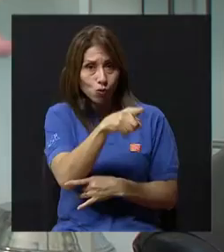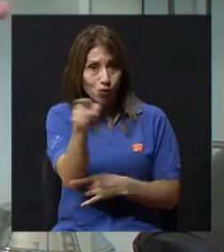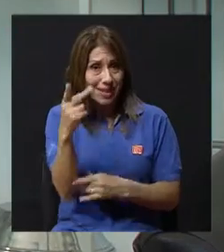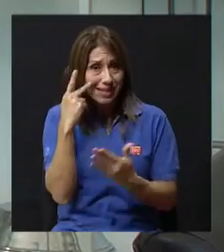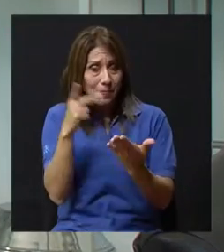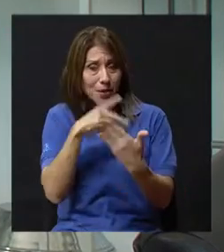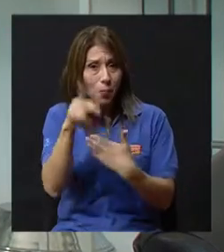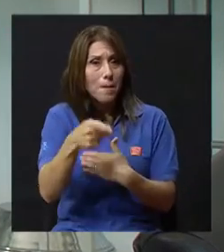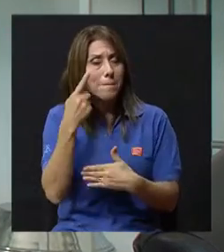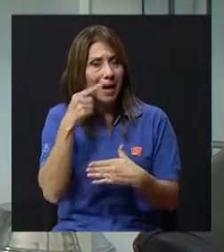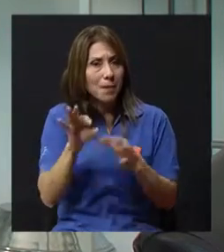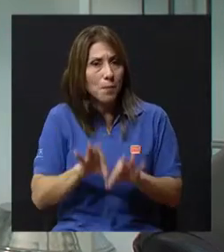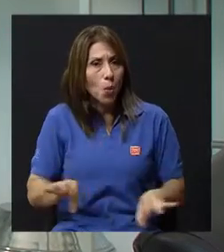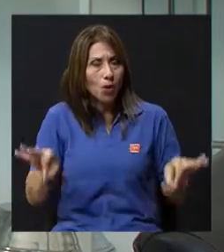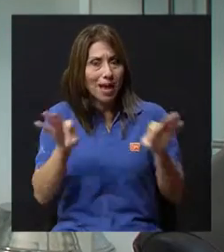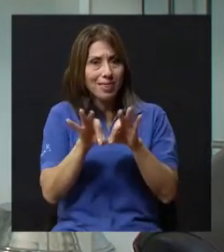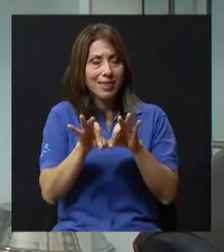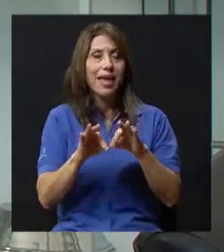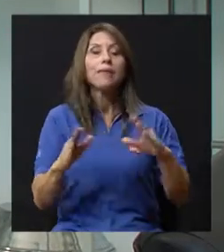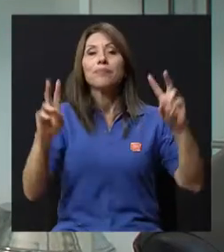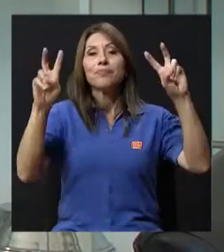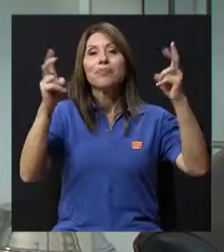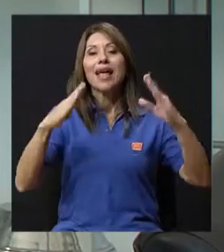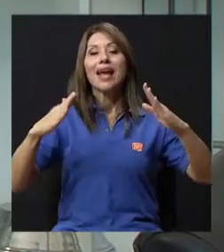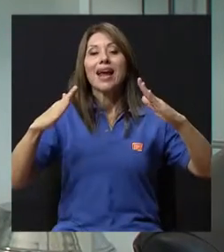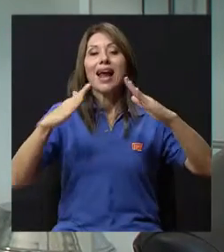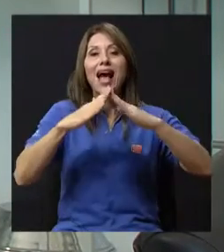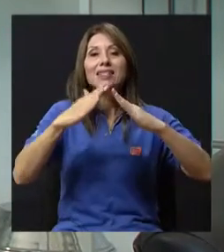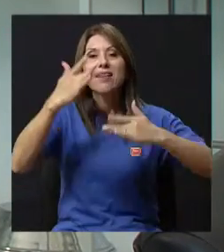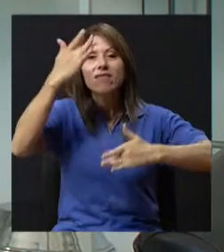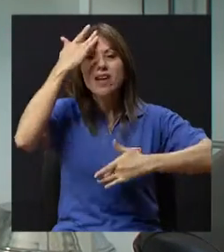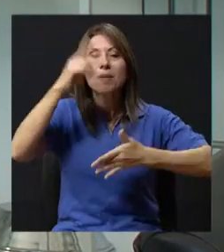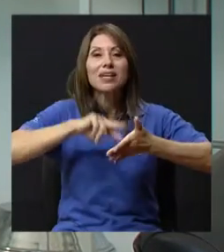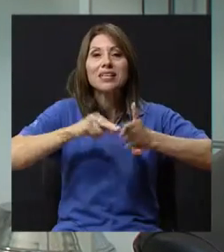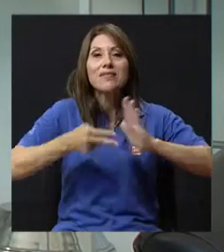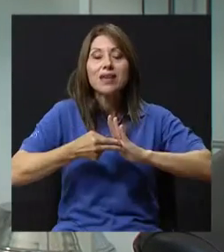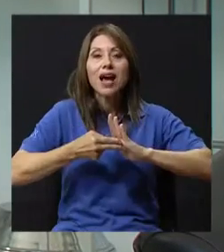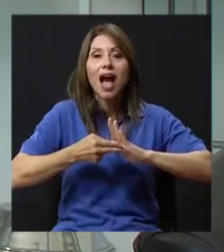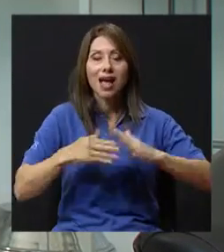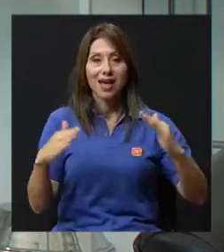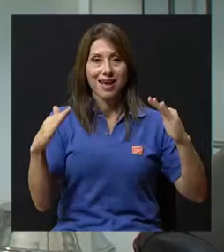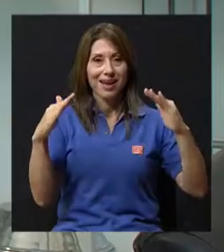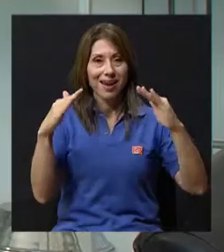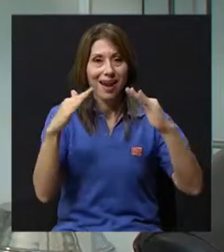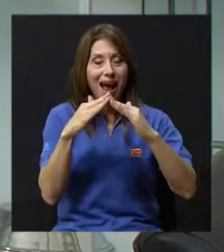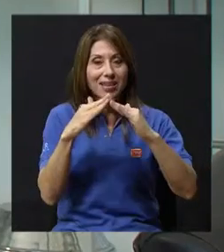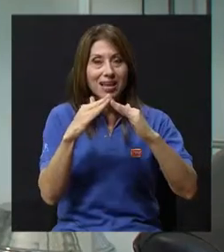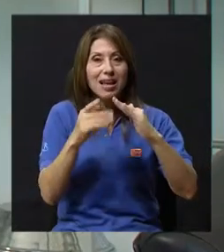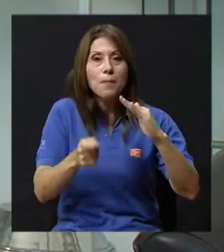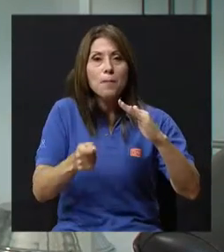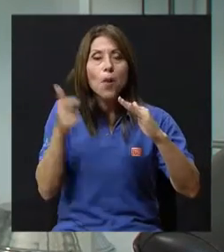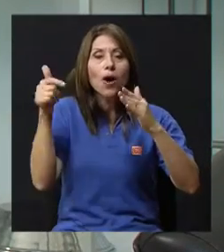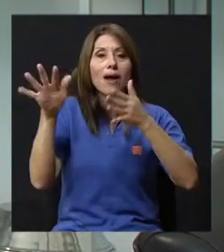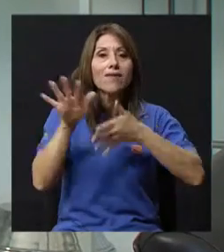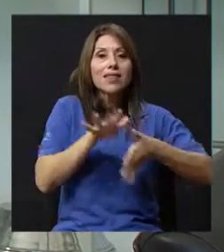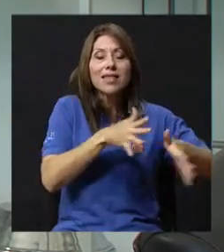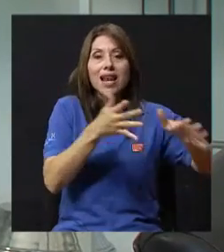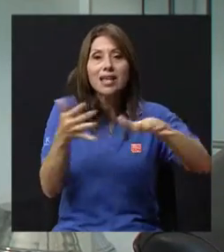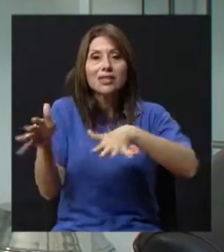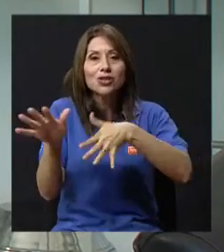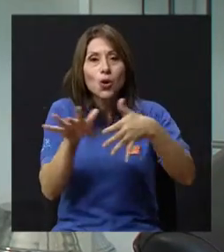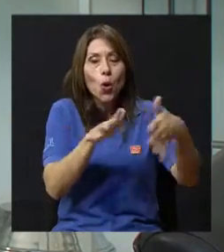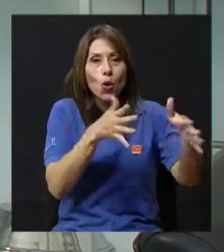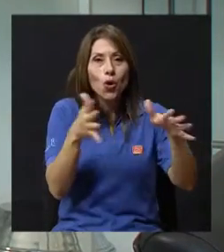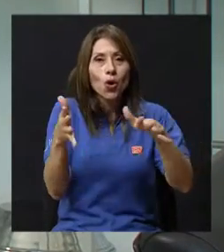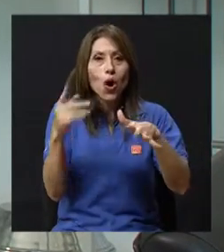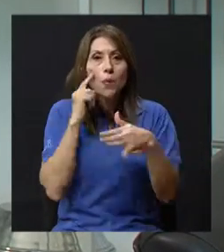televidentes, vean qué importante. Las casas enfermas son aquellas casas que tienen poca ventilación, que las cuidan